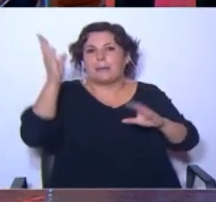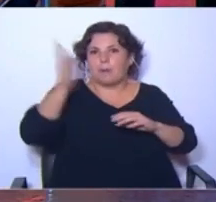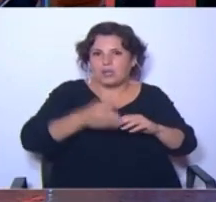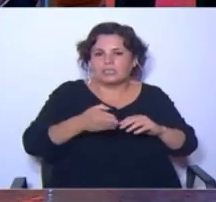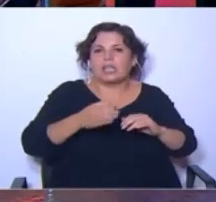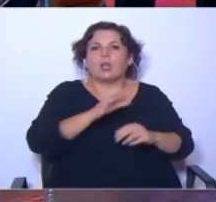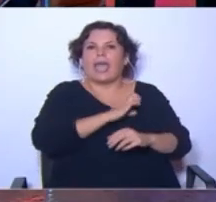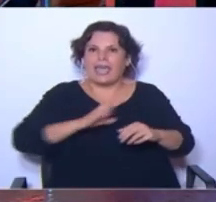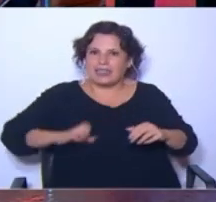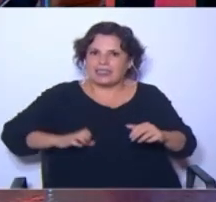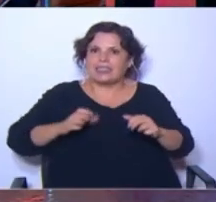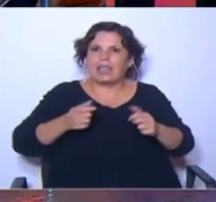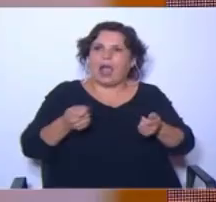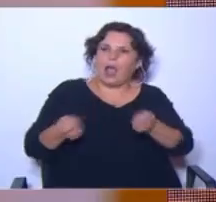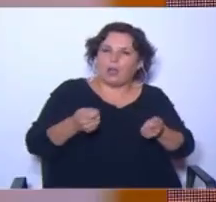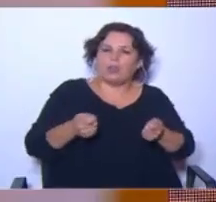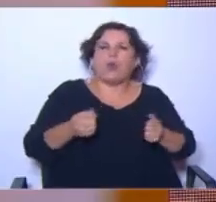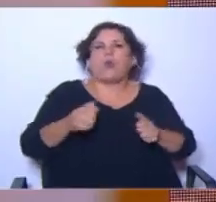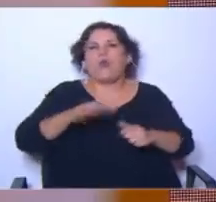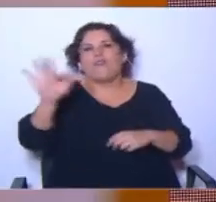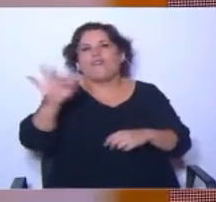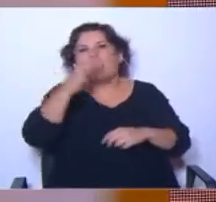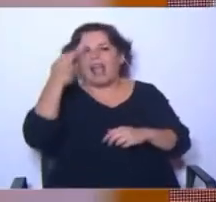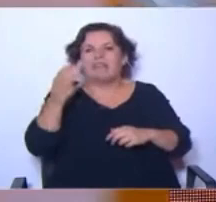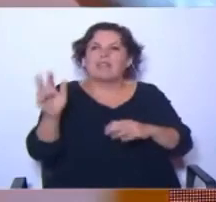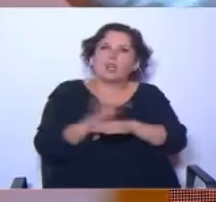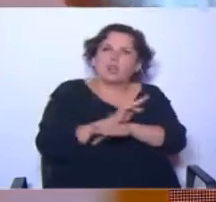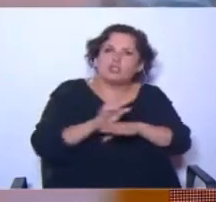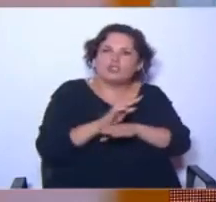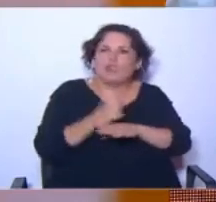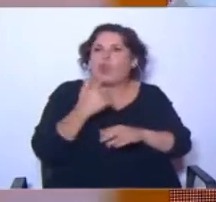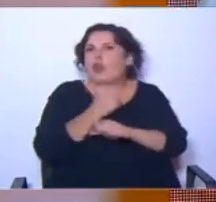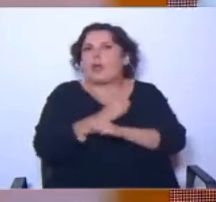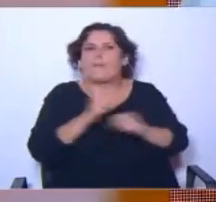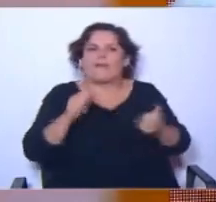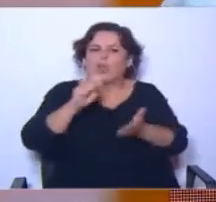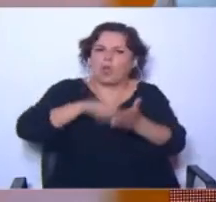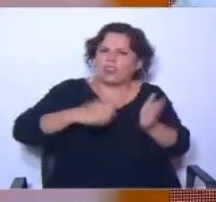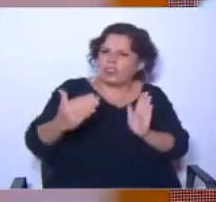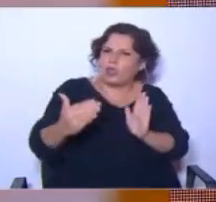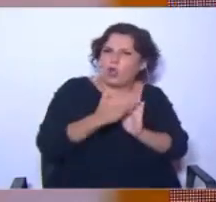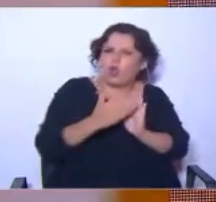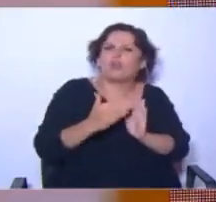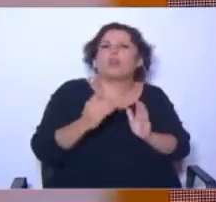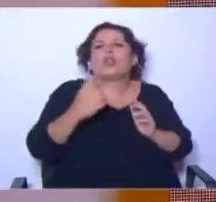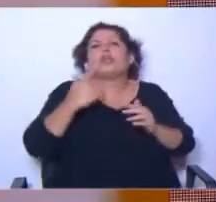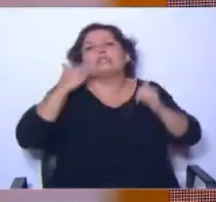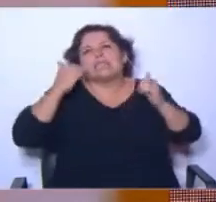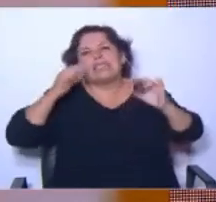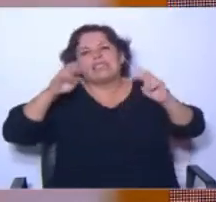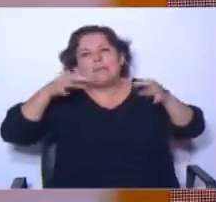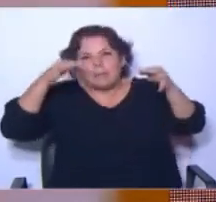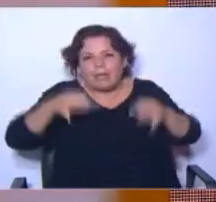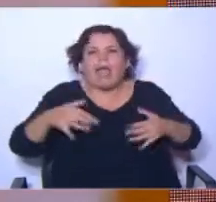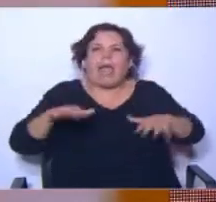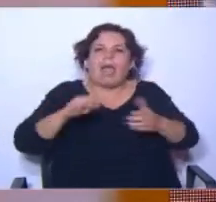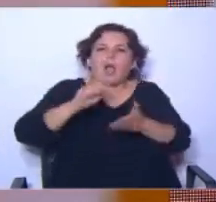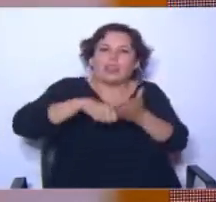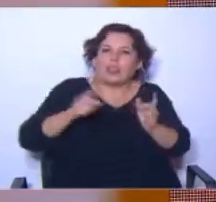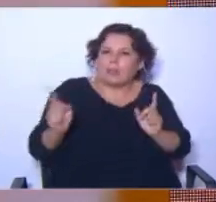intervención del Estado. En Francia se regula mucho que no pueda haber contratos cortos, salvo razones de fuerza mayor.